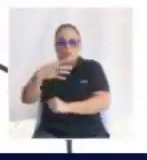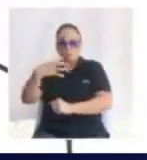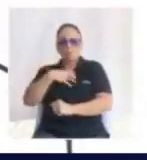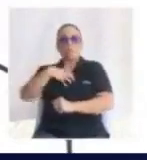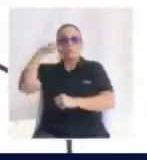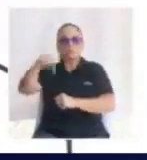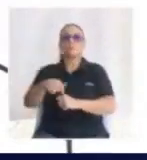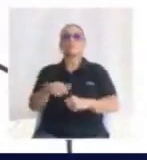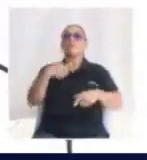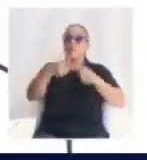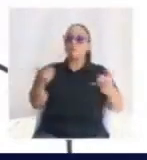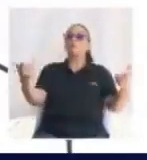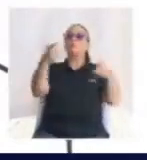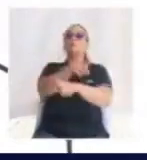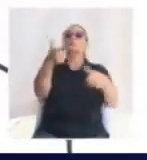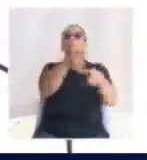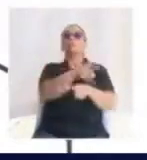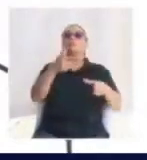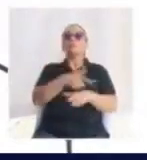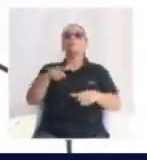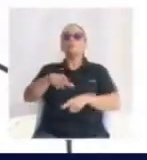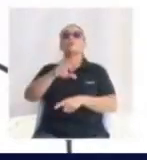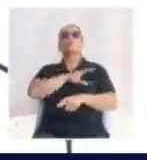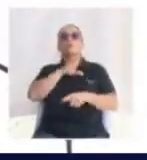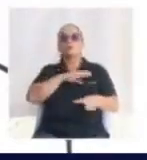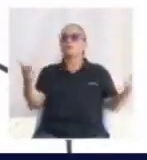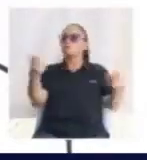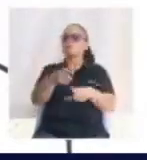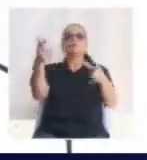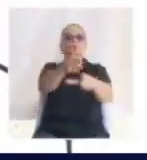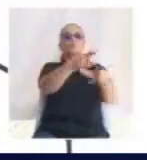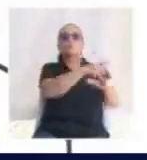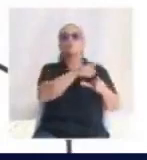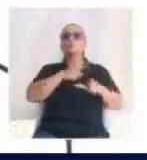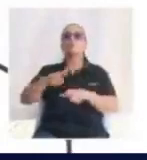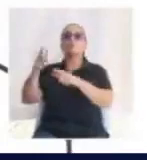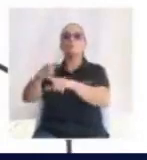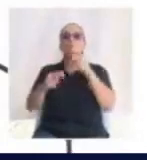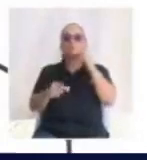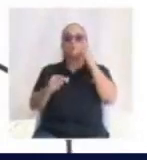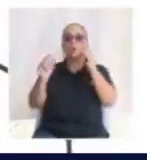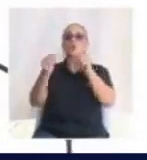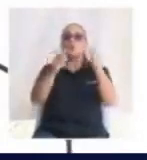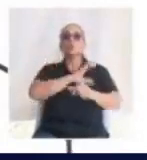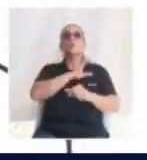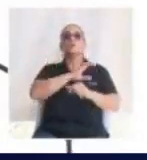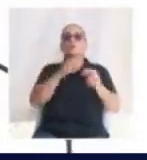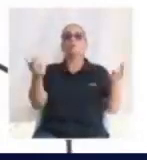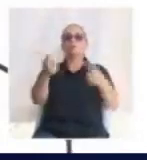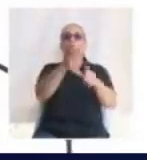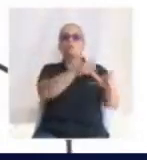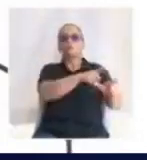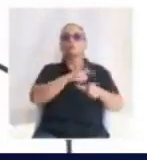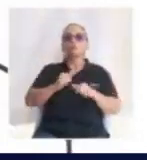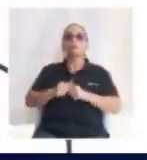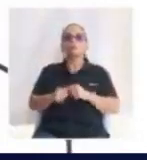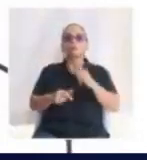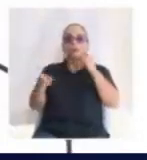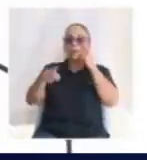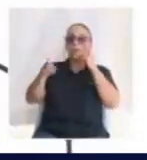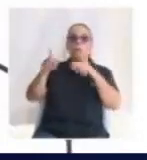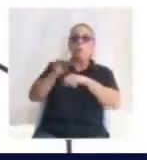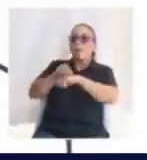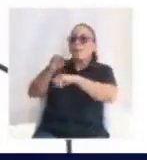rotaciones aleatorias de los efectivos de esa fuerza pública para que no los puedan ni